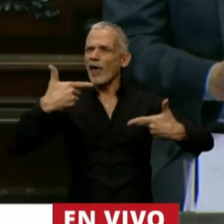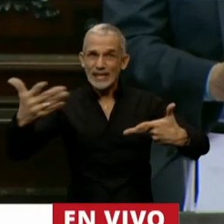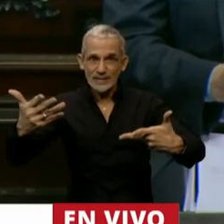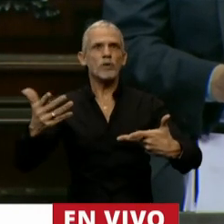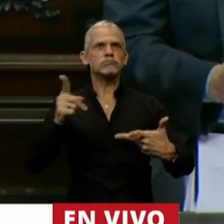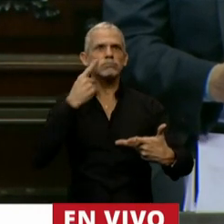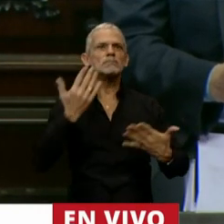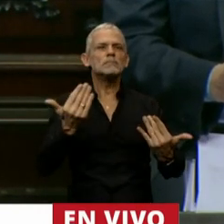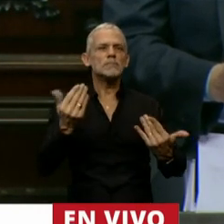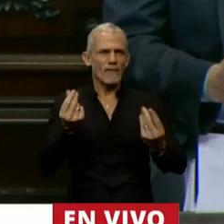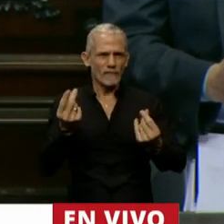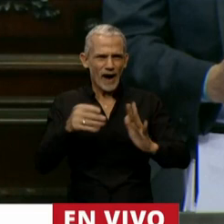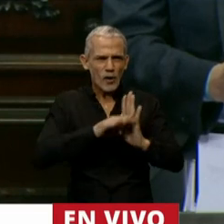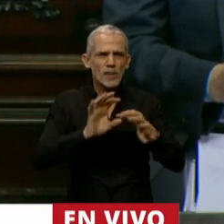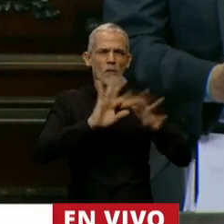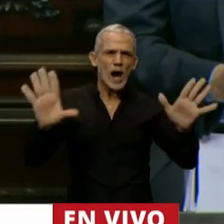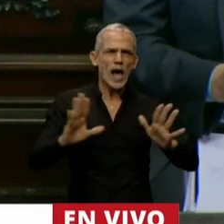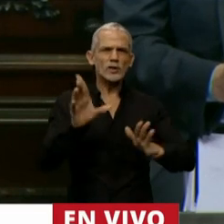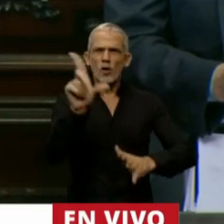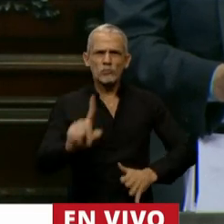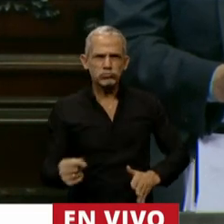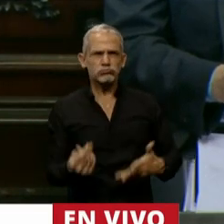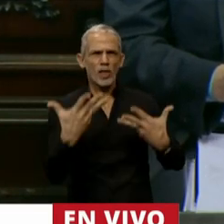los valores democráticos y republicanos.